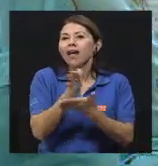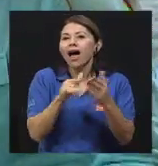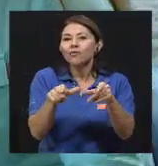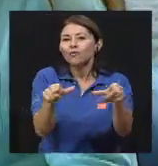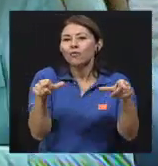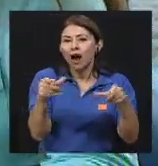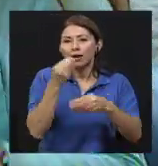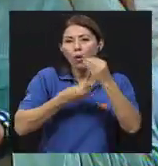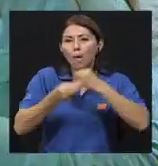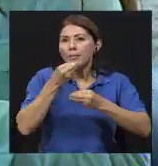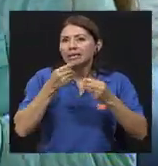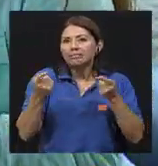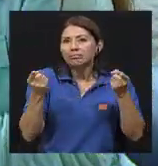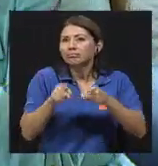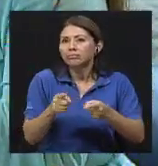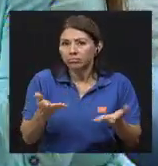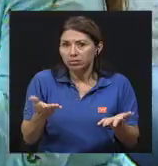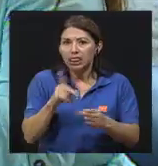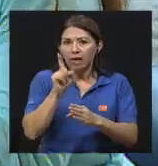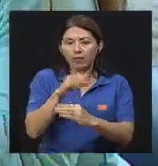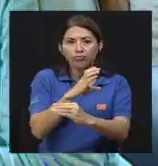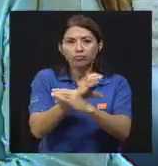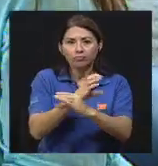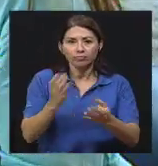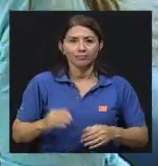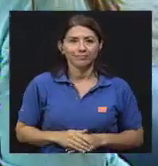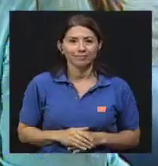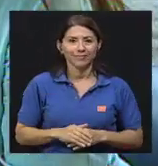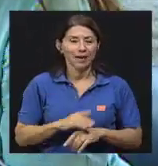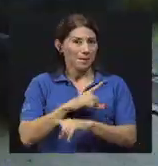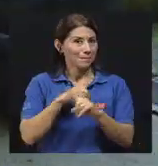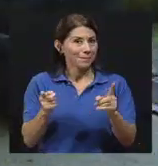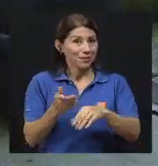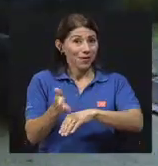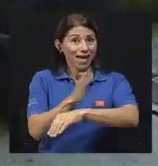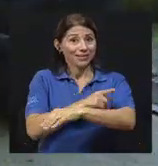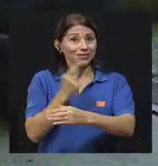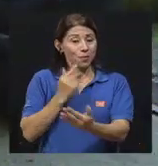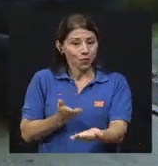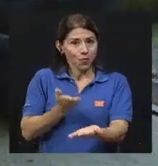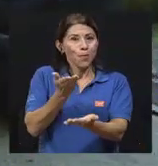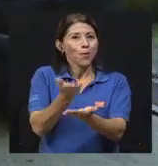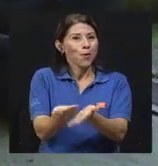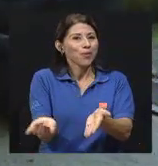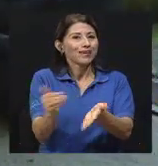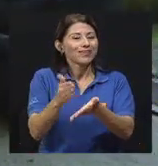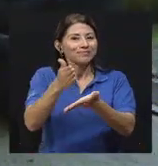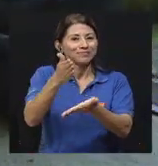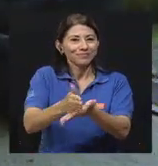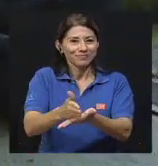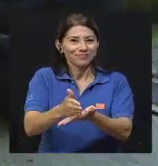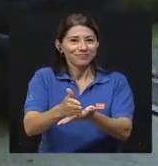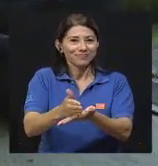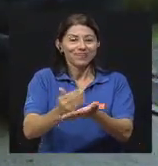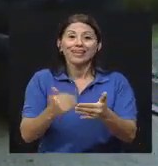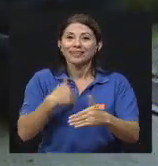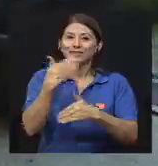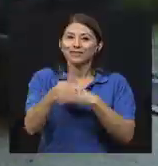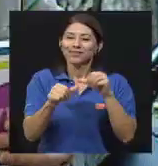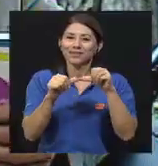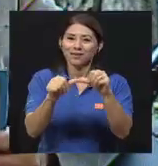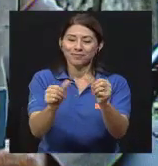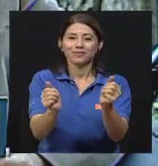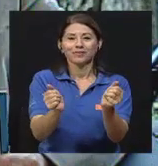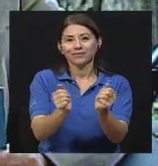doctora? Porque también ahí los cuidados tienen que ser mayores. Pero antes tal vez yo les propongo una nueva pausa, porque el tiempo nos ha ganado,